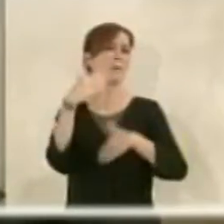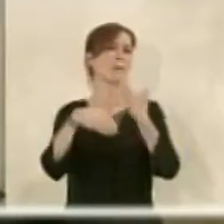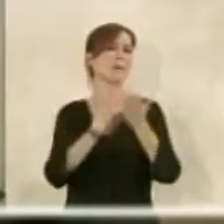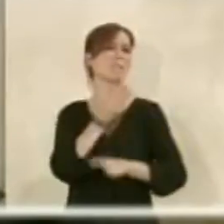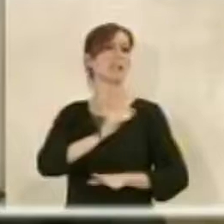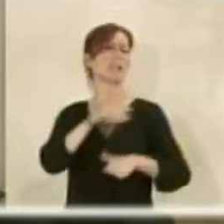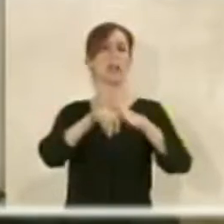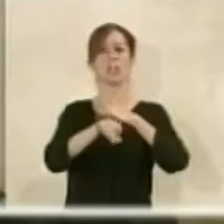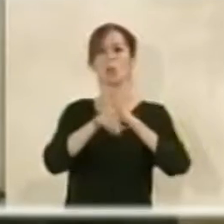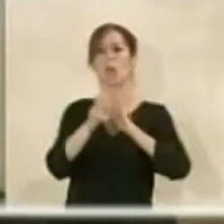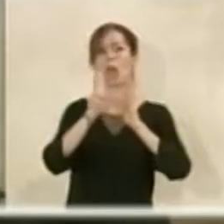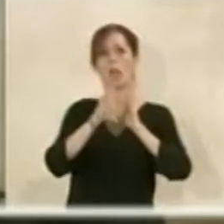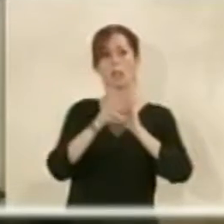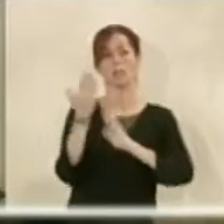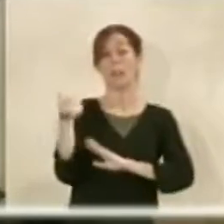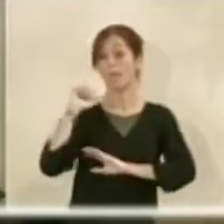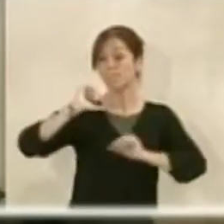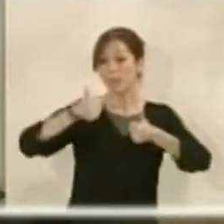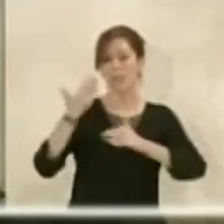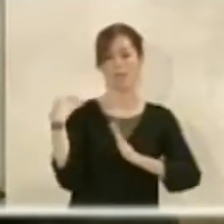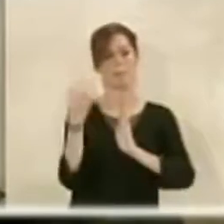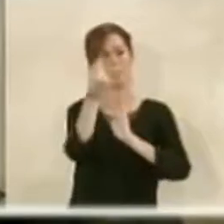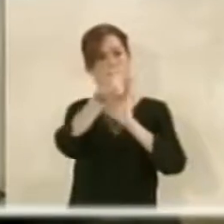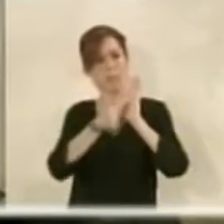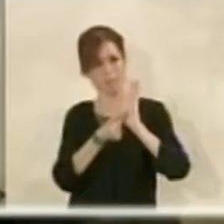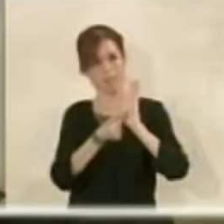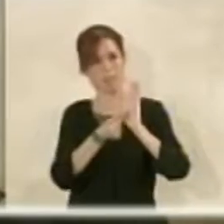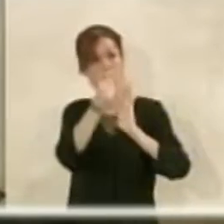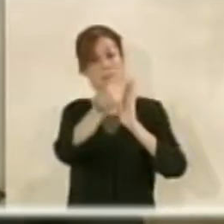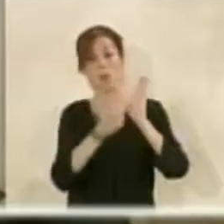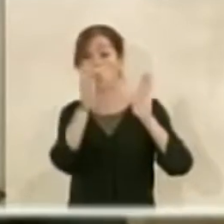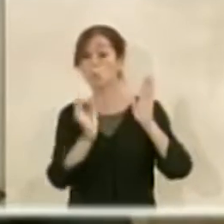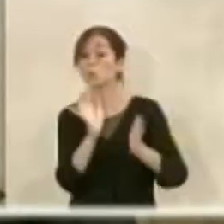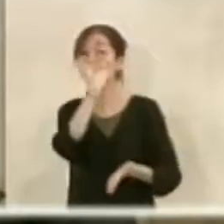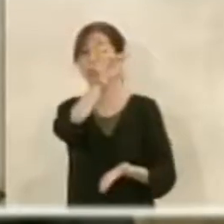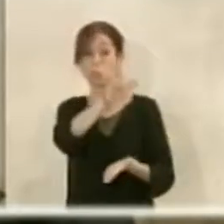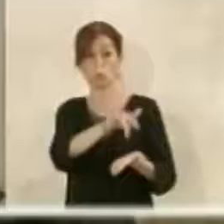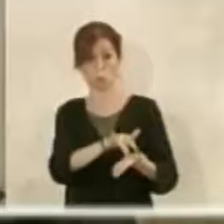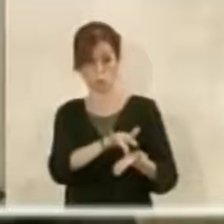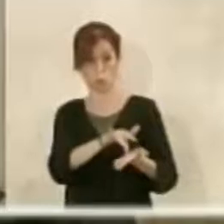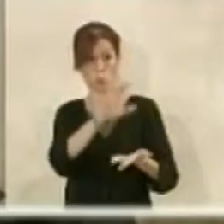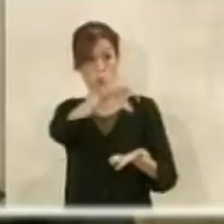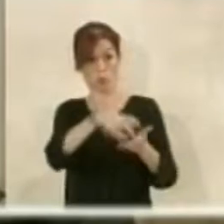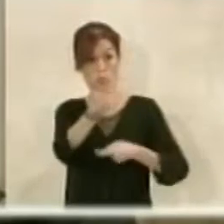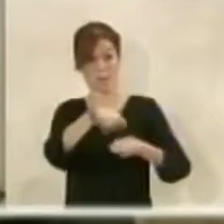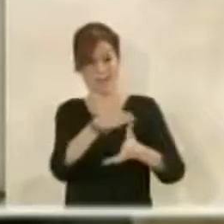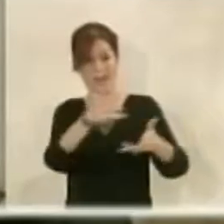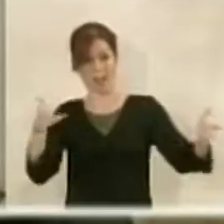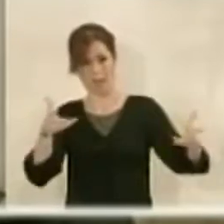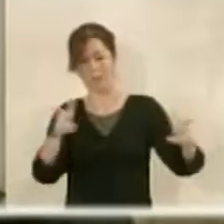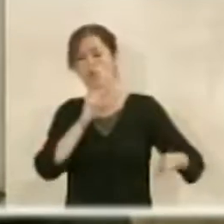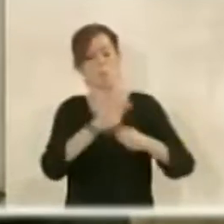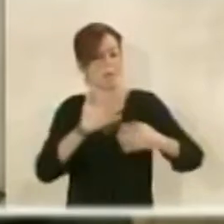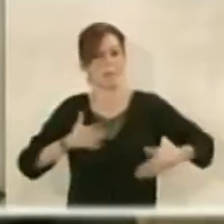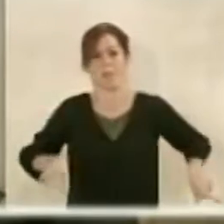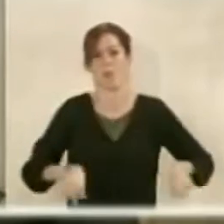bastante la tramitación, que se empezara a haber medidas para que cuando llegara esta gran superficie comercial, fuera